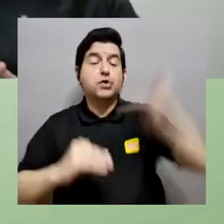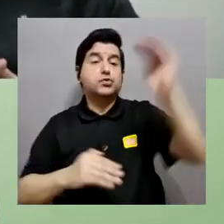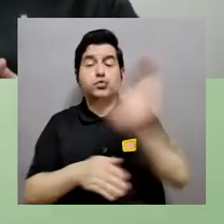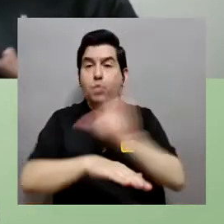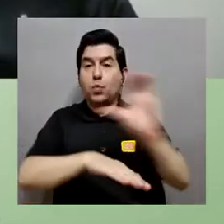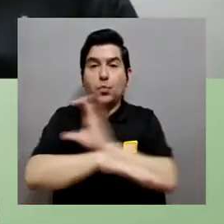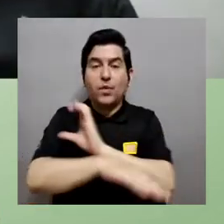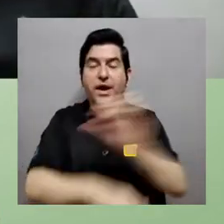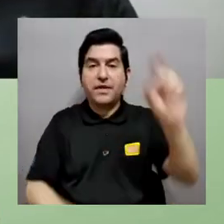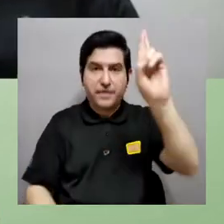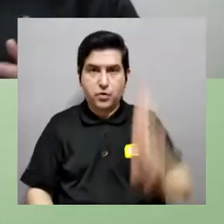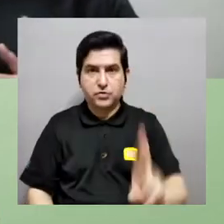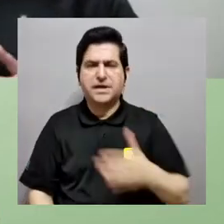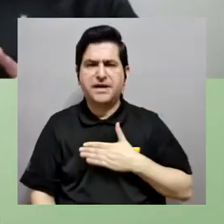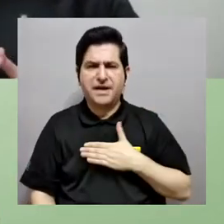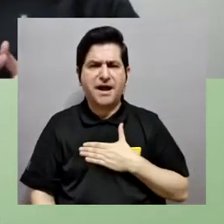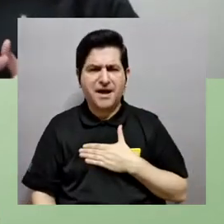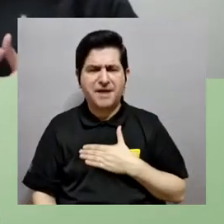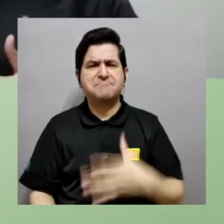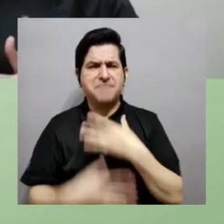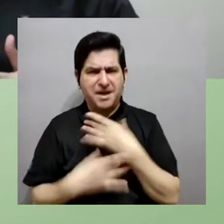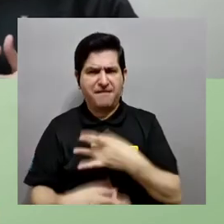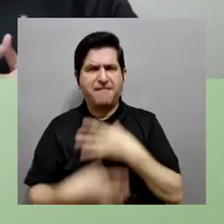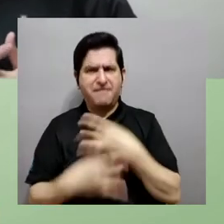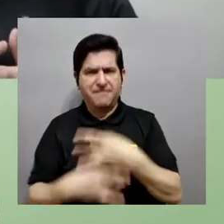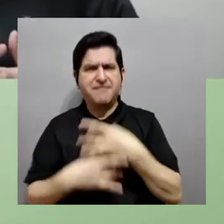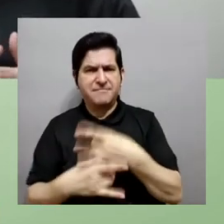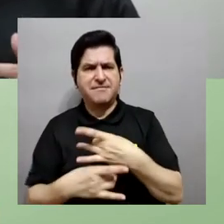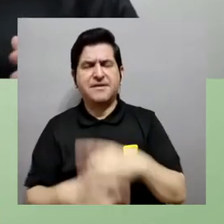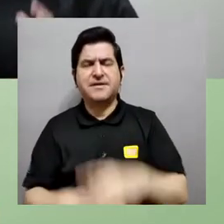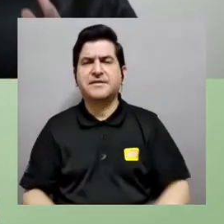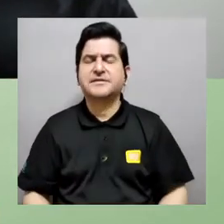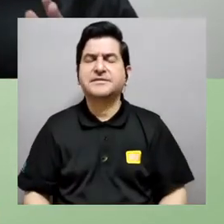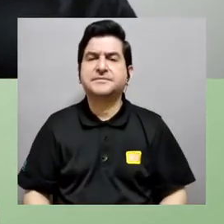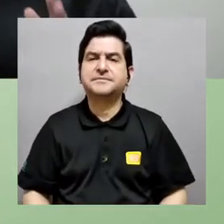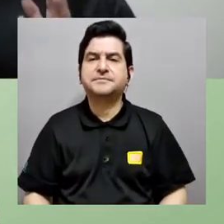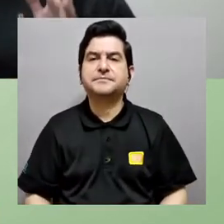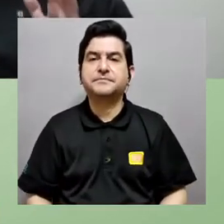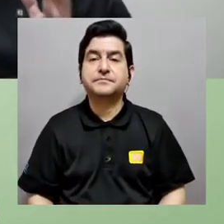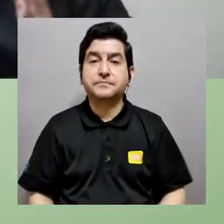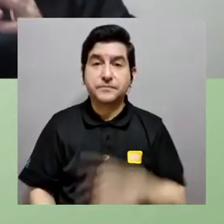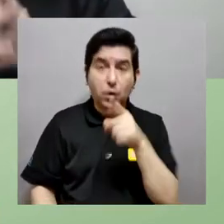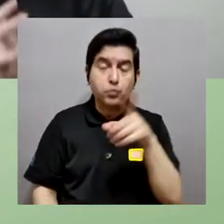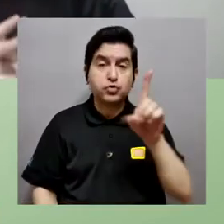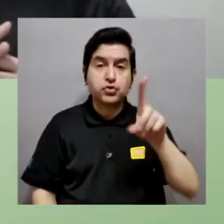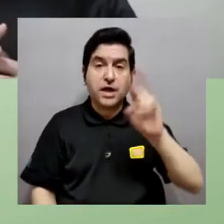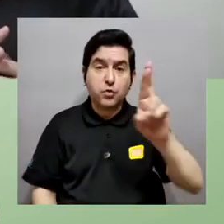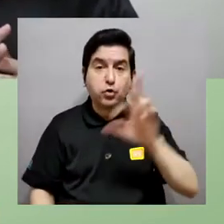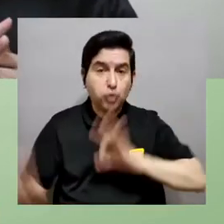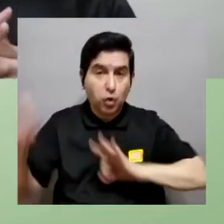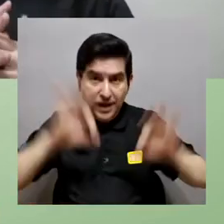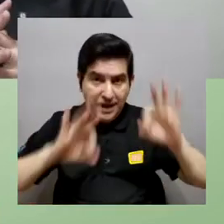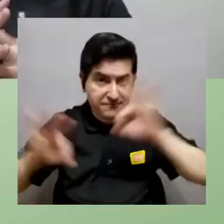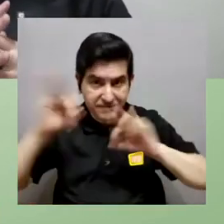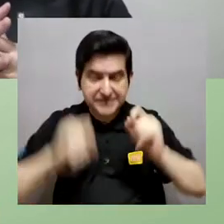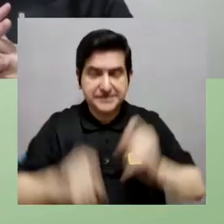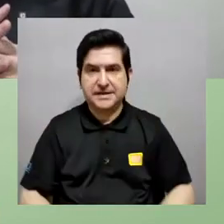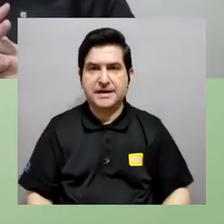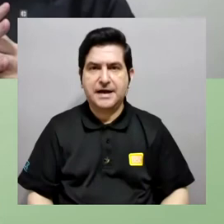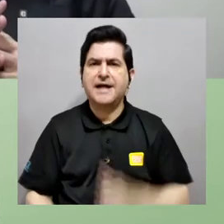y hablaba nos hablaba de las supercomputadoras en Costa Rica y a mí me llama poderosamente la atención lo siguiente